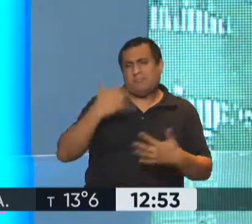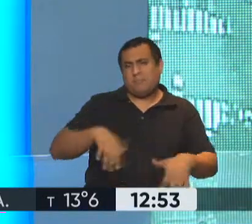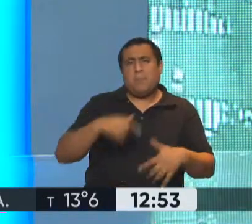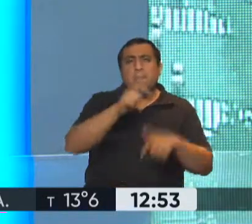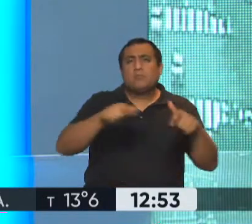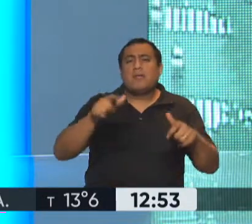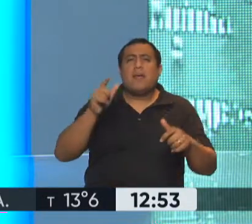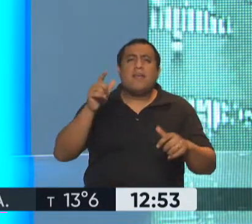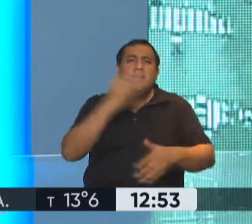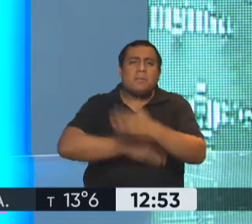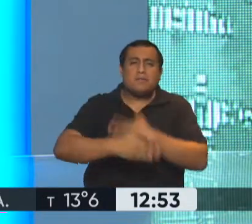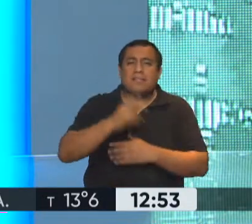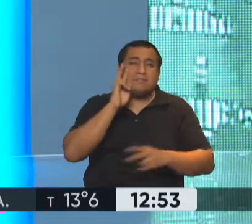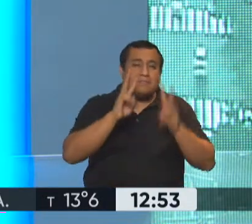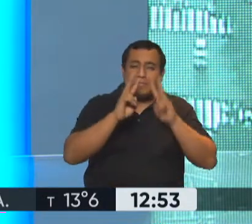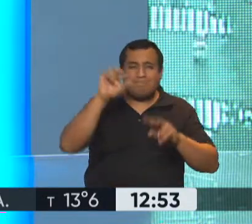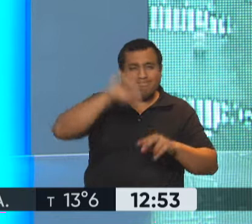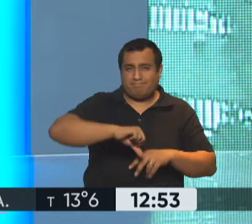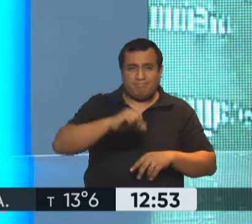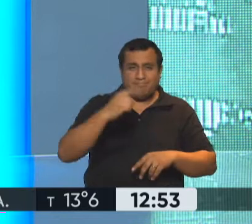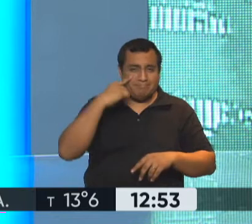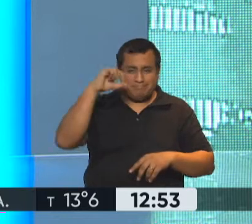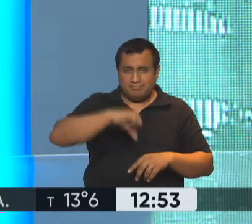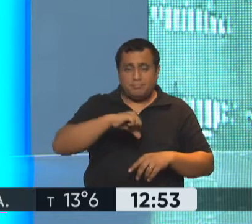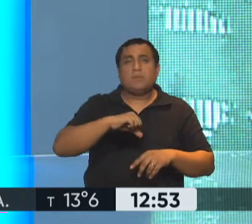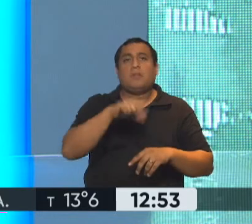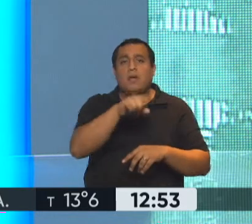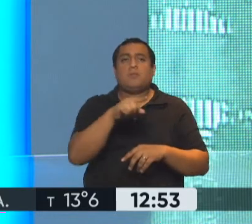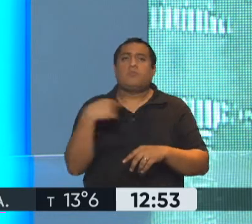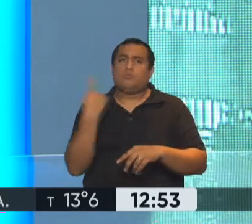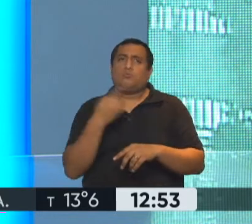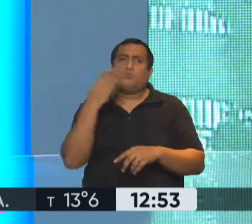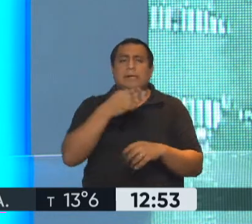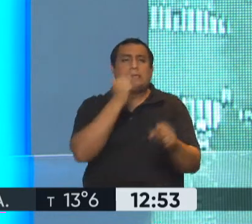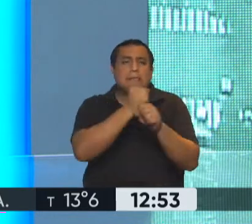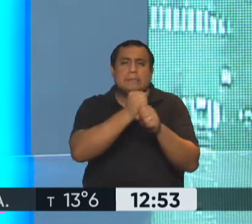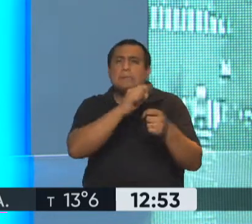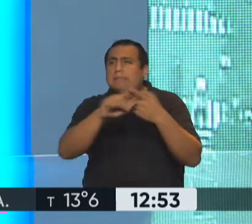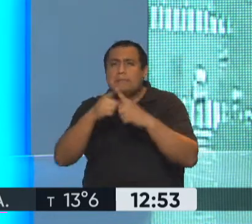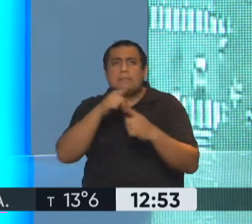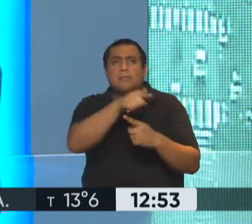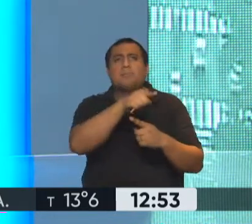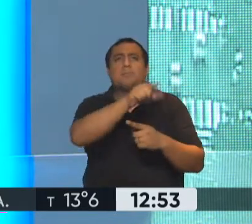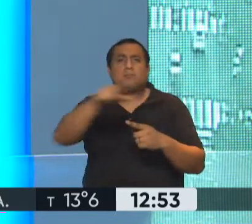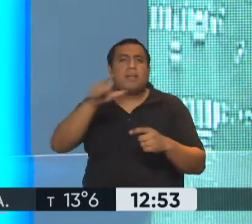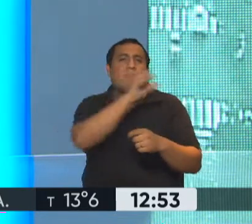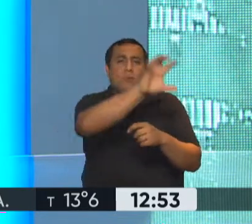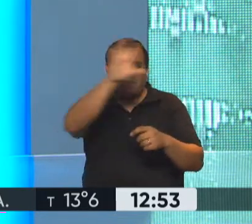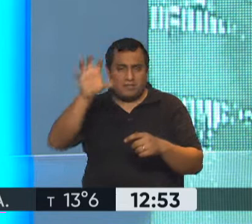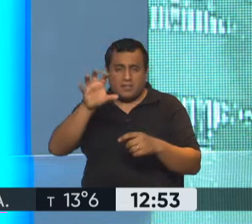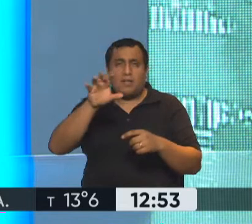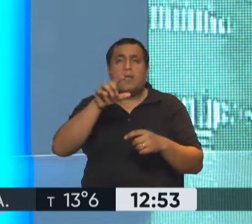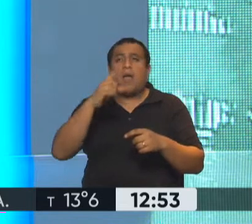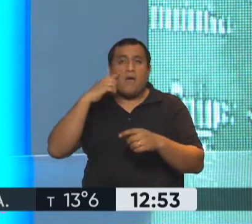visual, que nos permite trabajar mucho con esos interlocutores en cada provincia que acerquen la